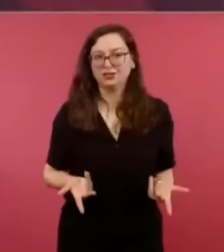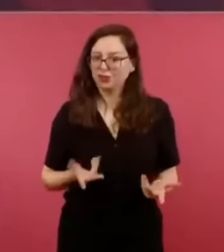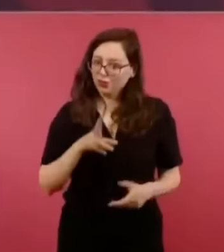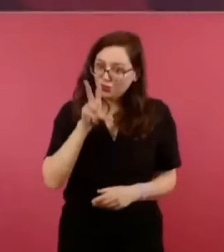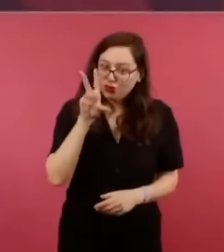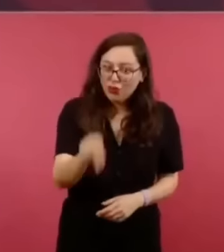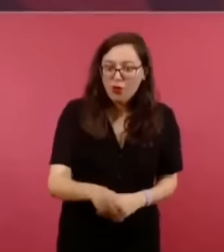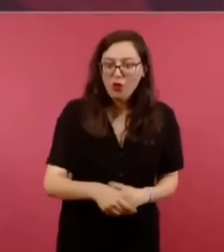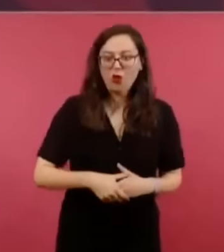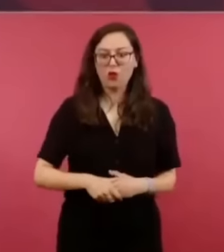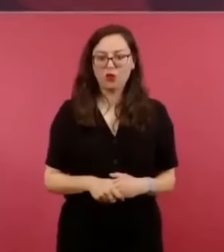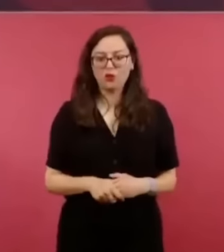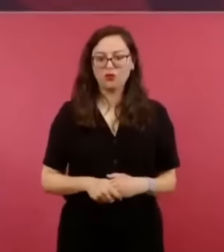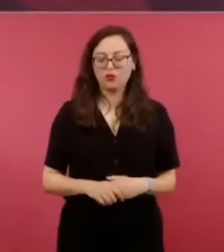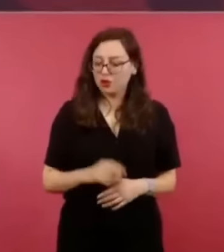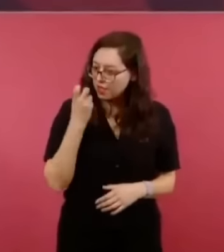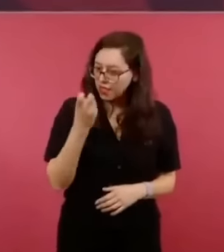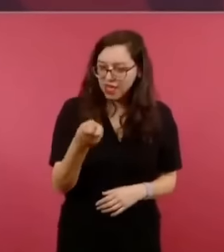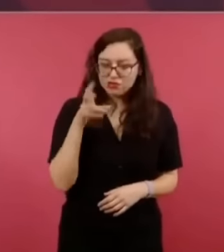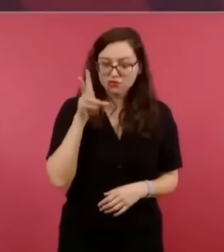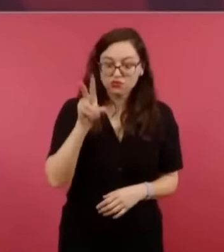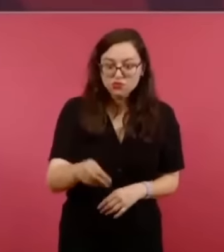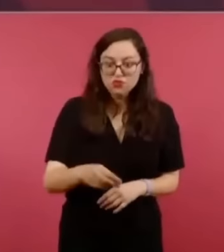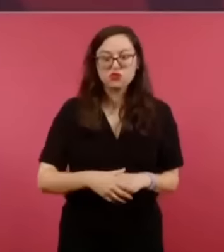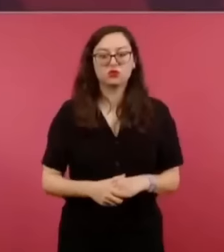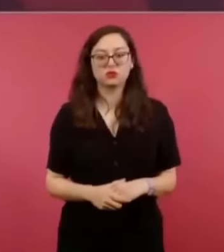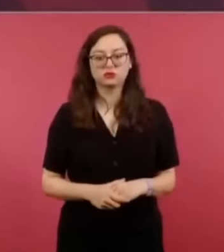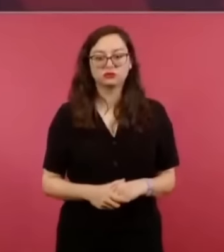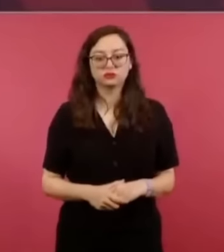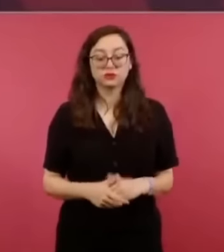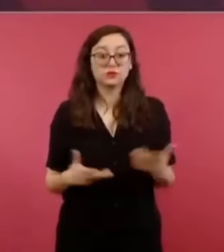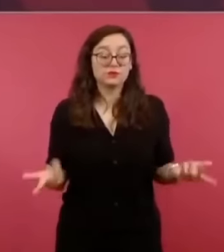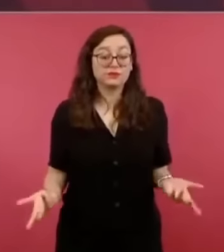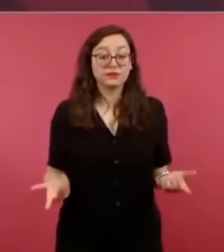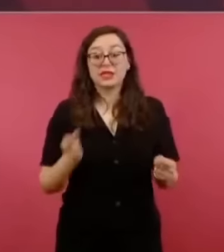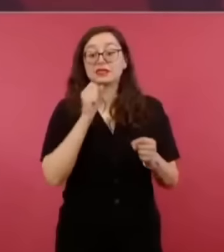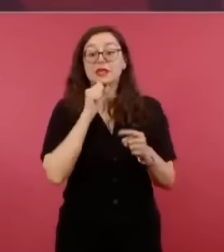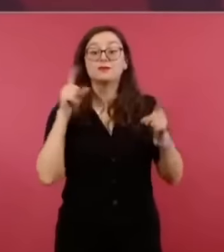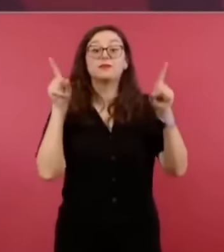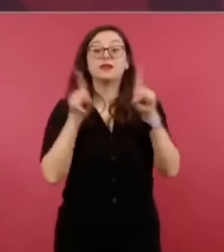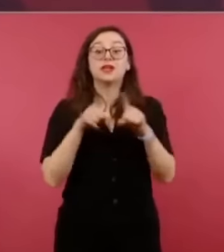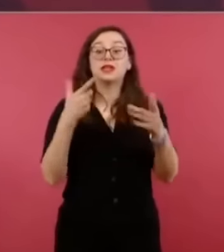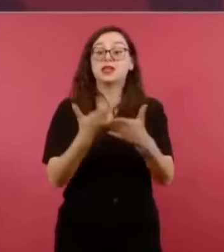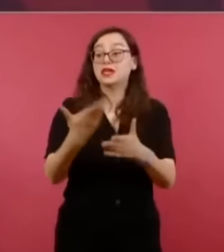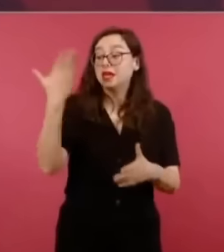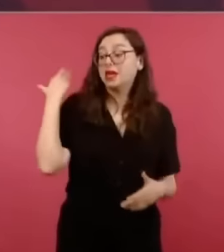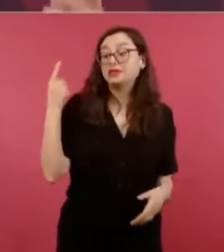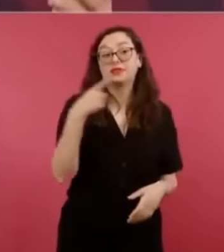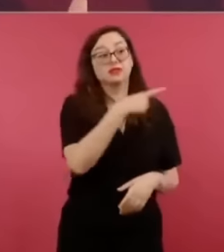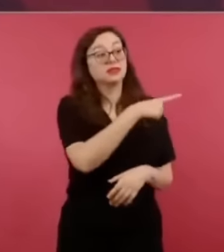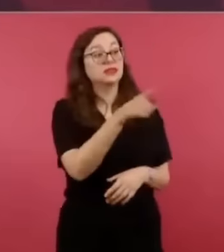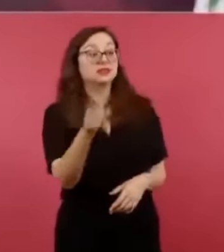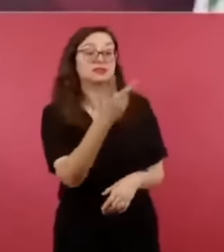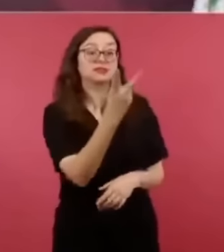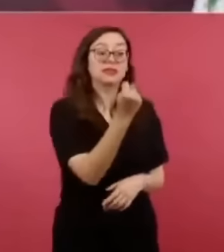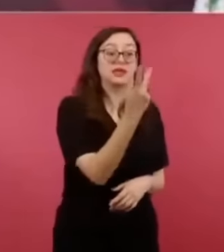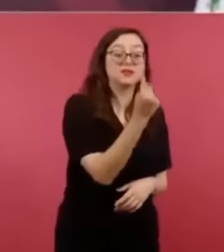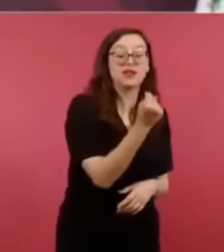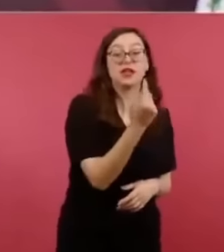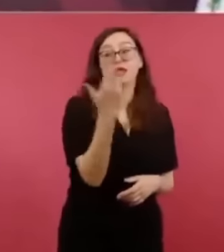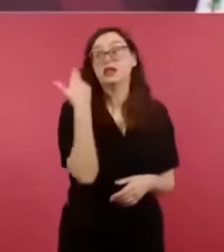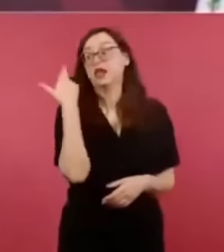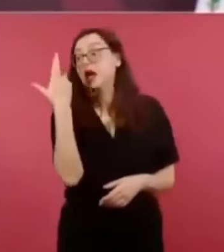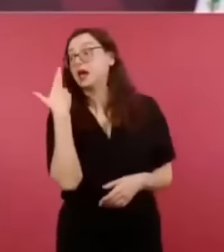que ellos no tenían partido, que eran de la sociedad civil,